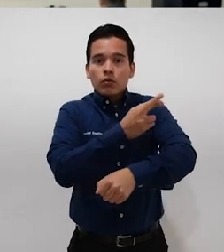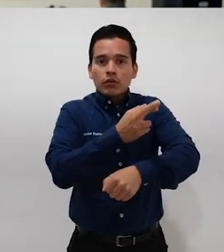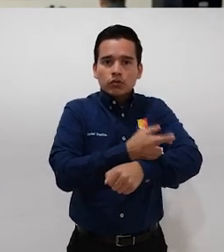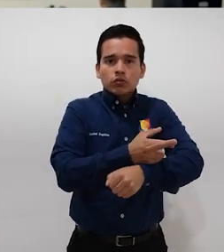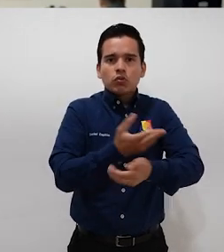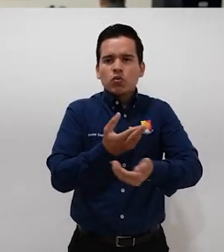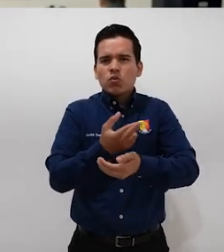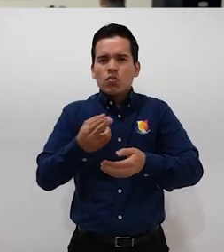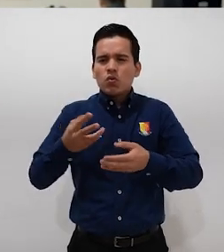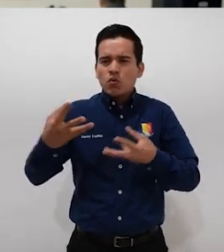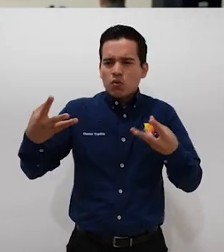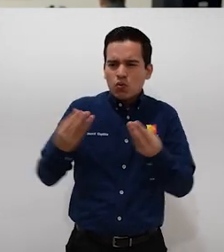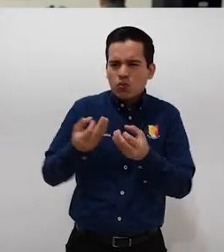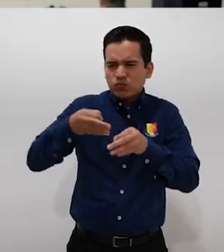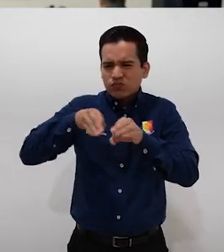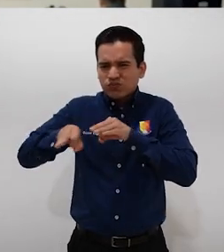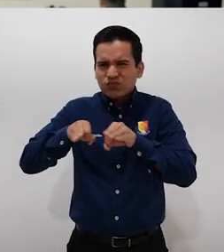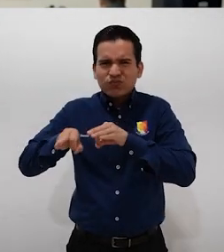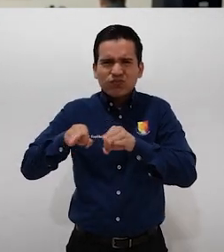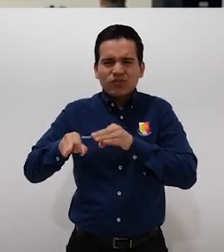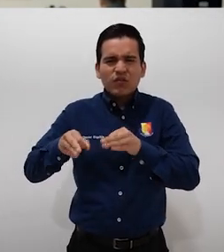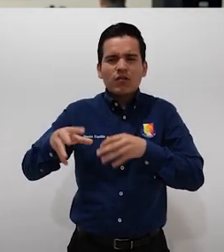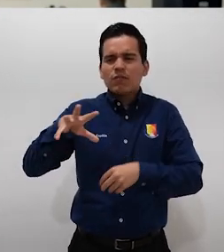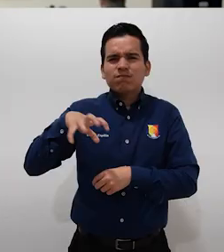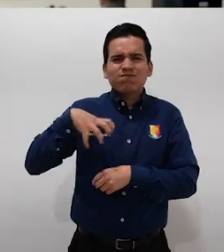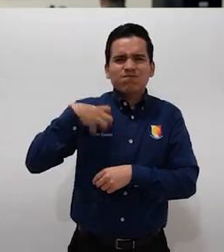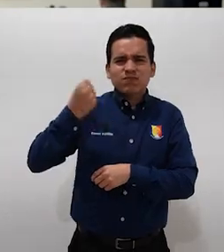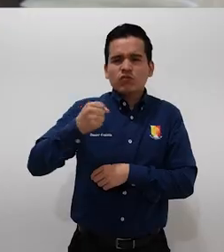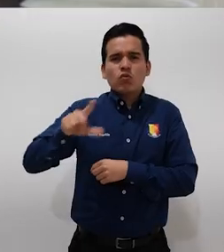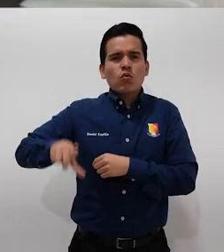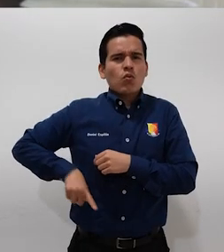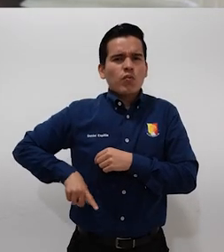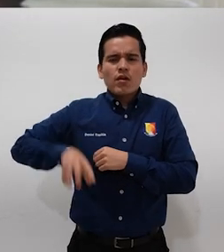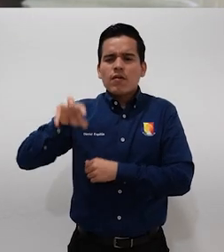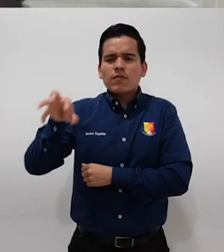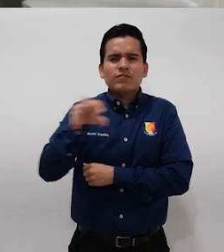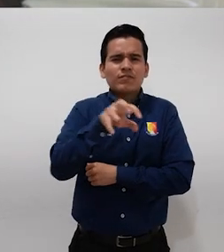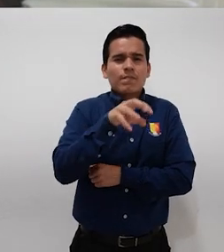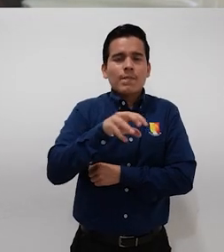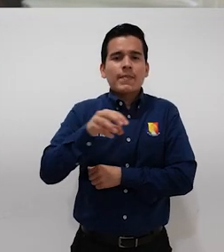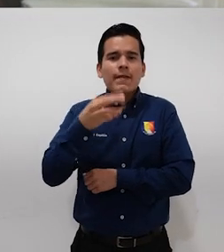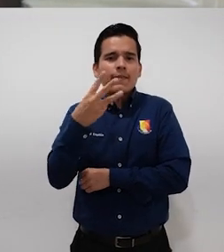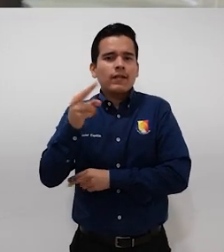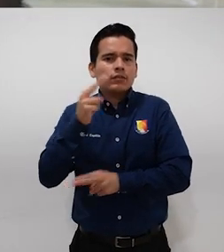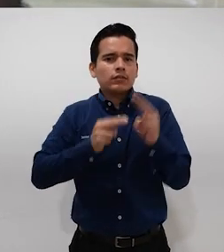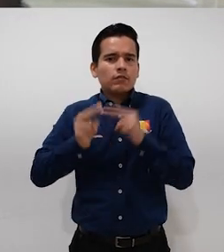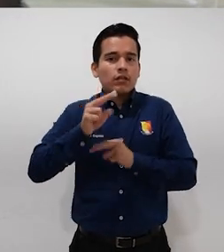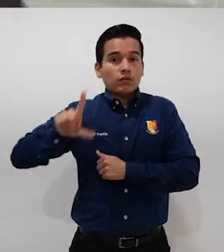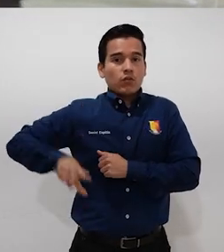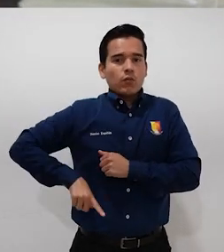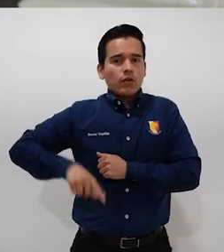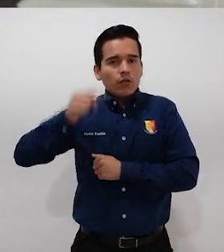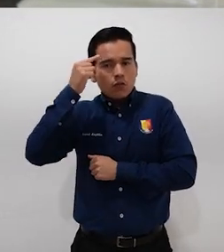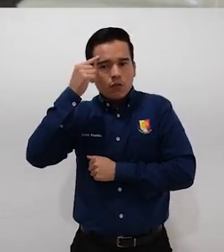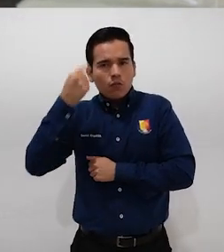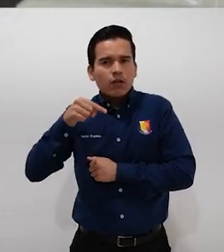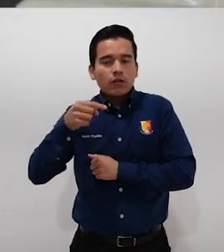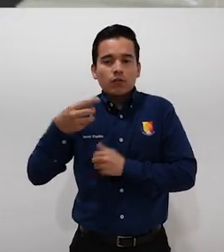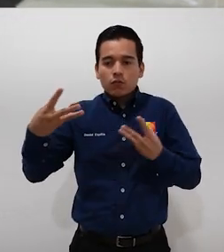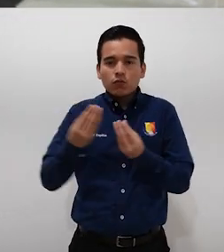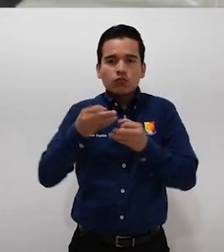y transversalidad de los esfuerzos de todas las áreas de gobierno, de los tres niveles de gobierno para poder llevar a cabo